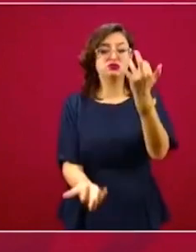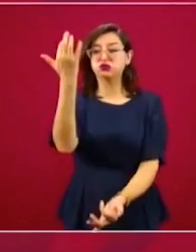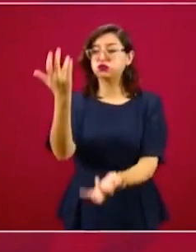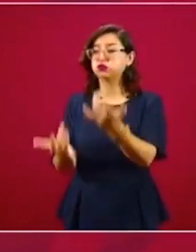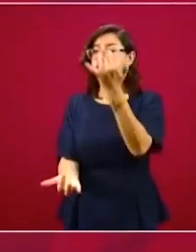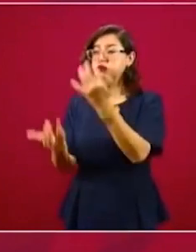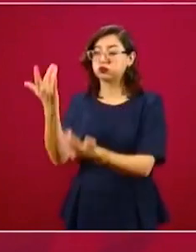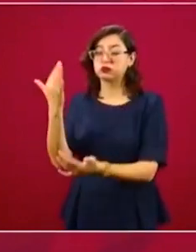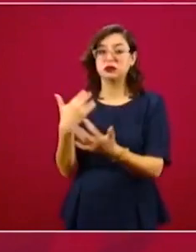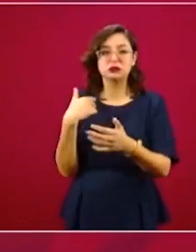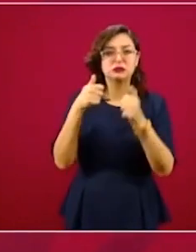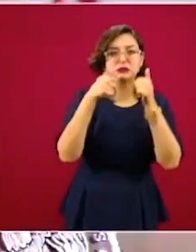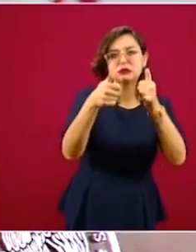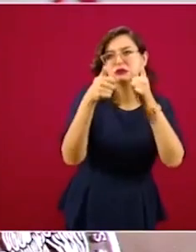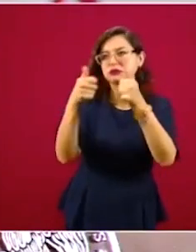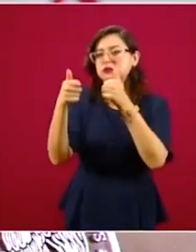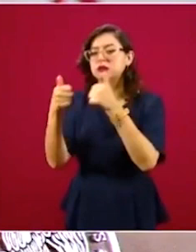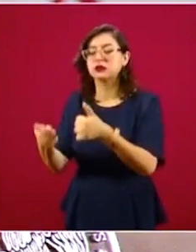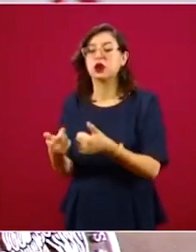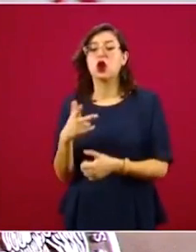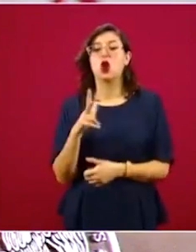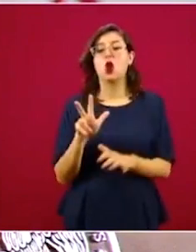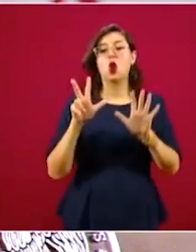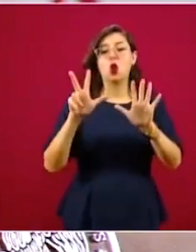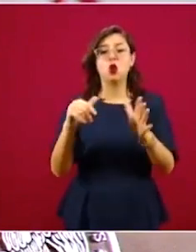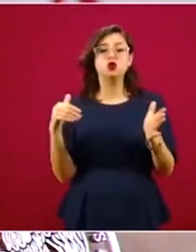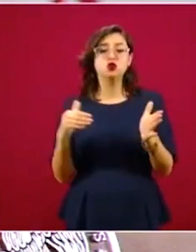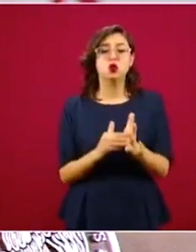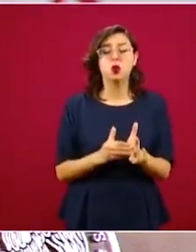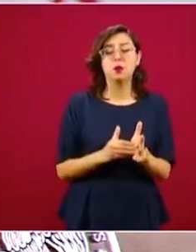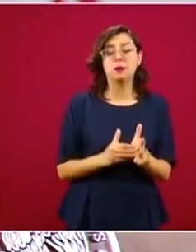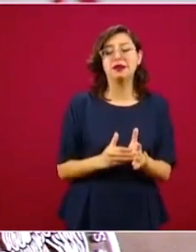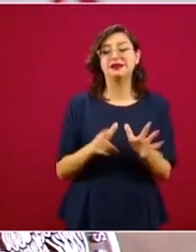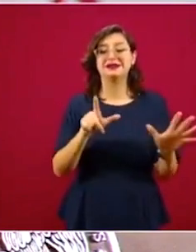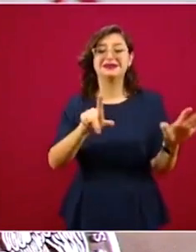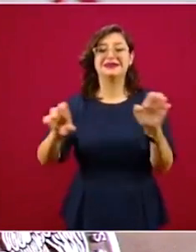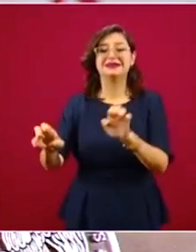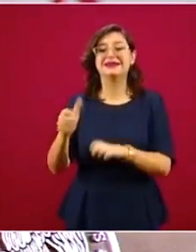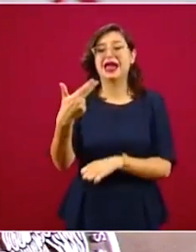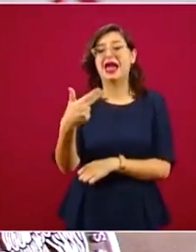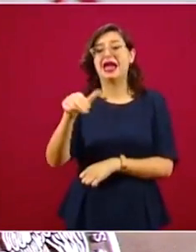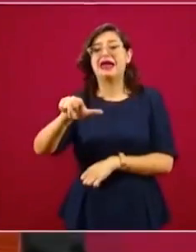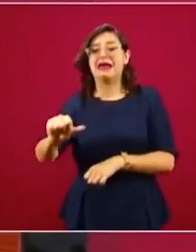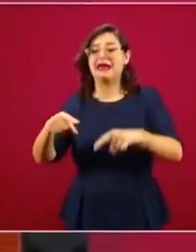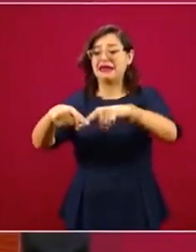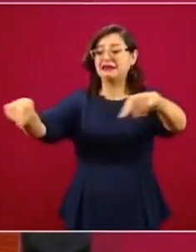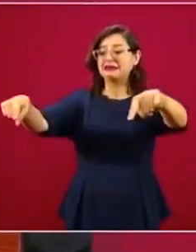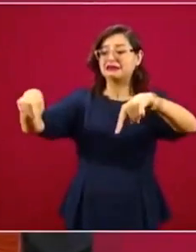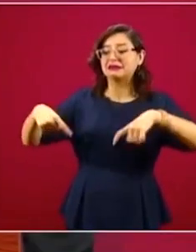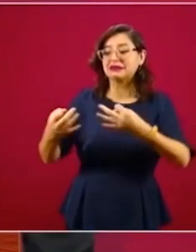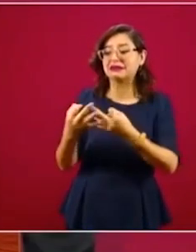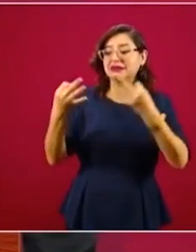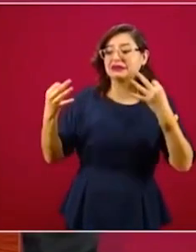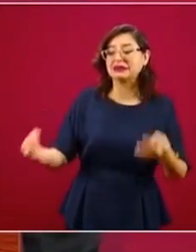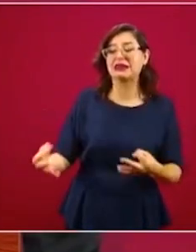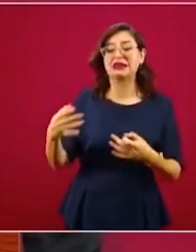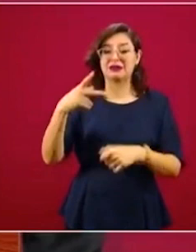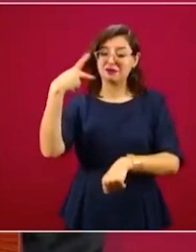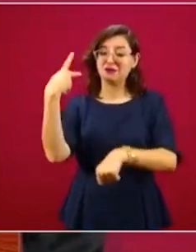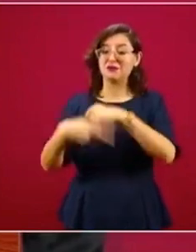Esos incendios ponen en riesgo cerca de 8 mil 700 hectáreas, están siendo combatidos por mil